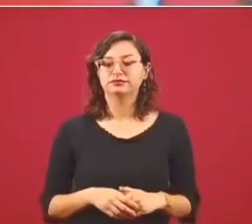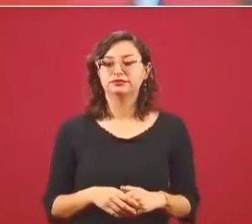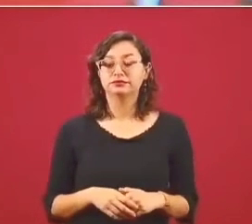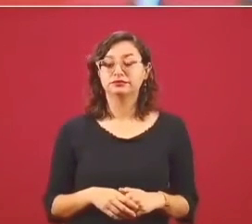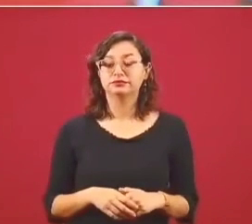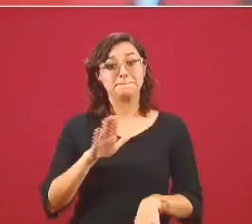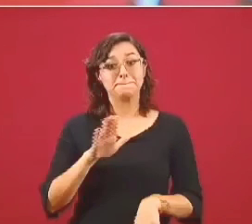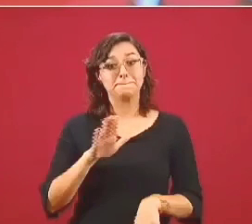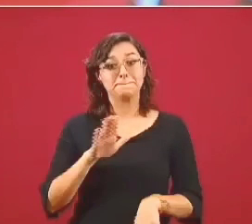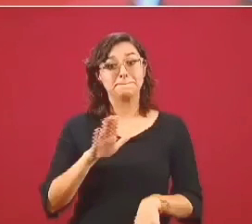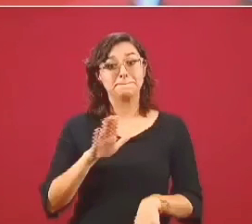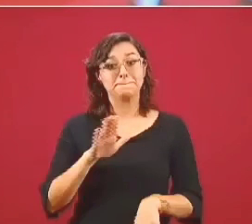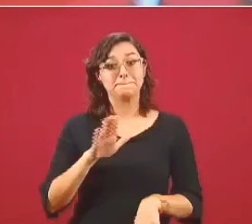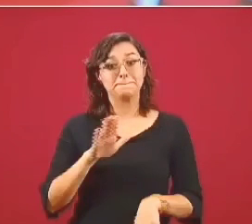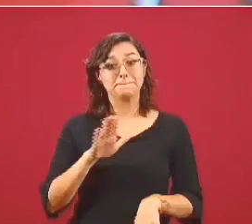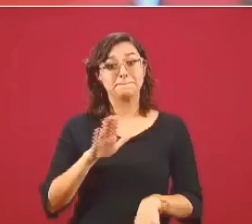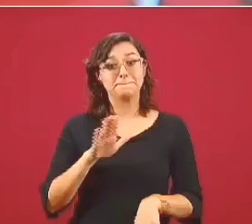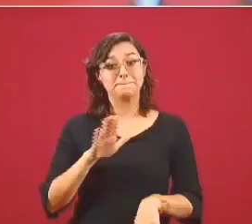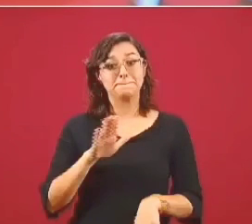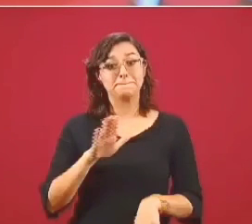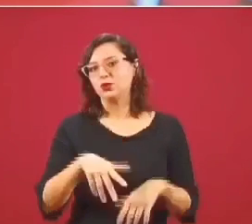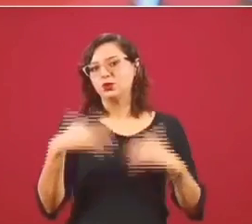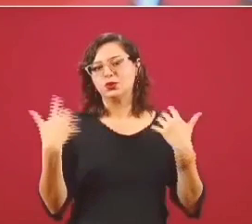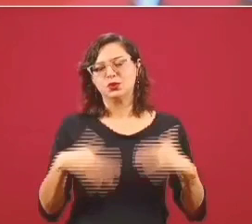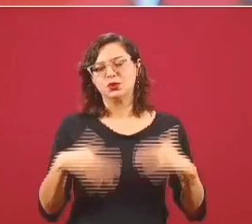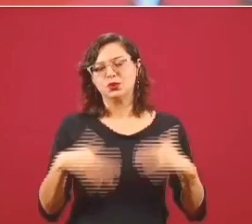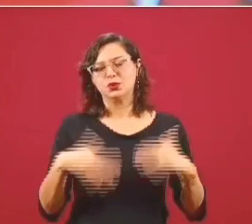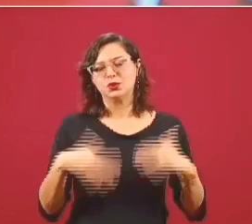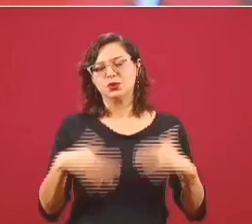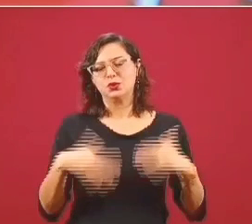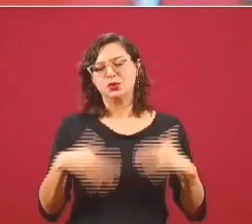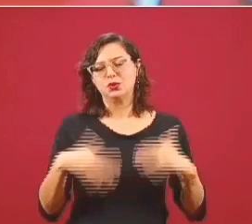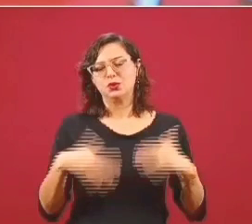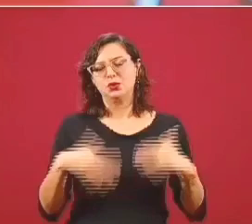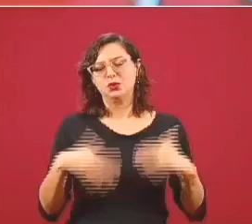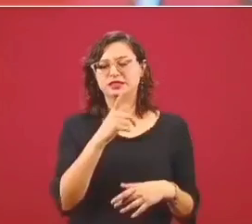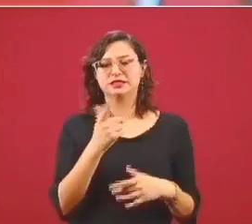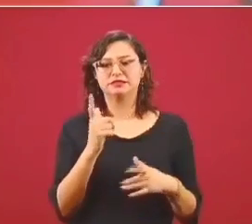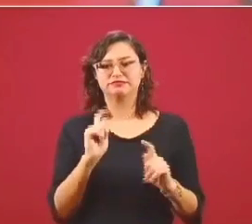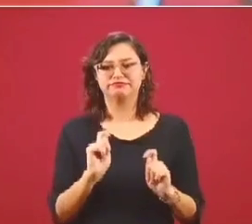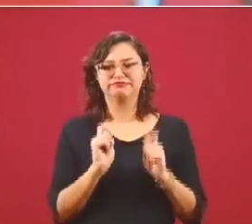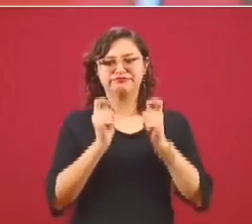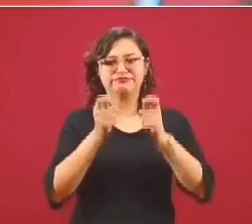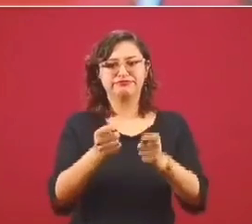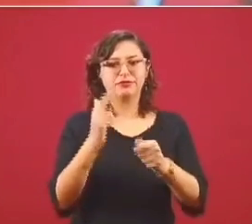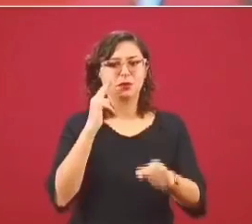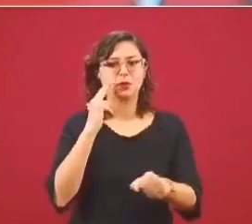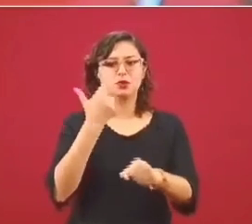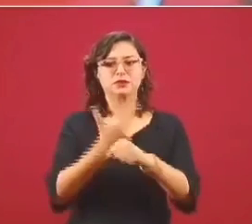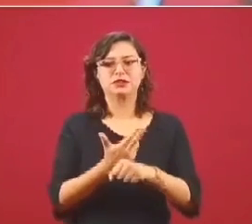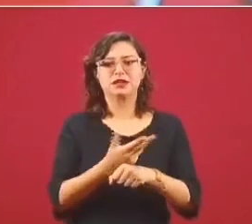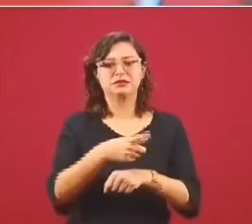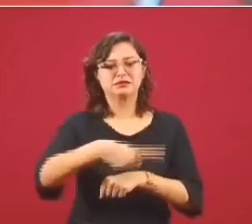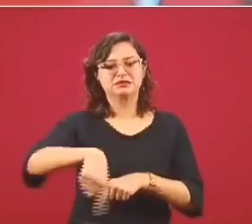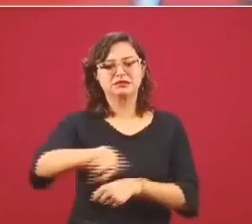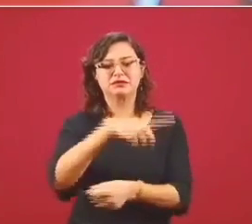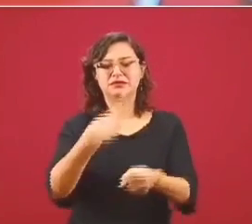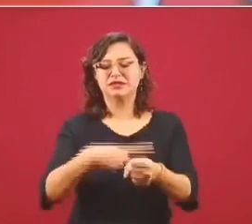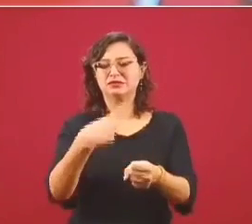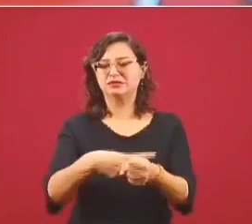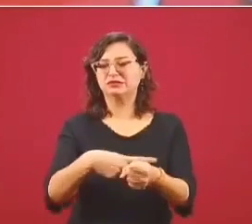los que están en terapia intensiva,